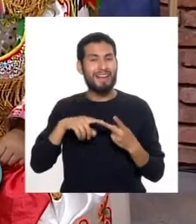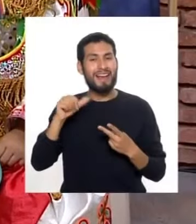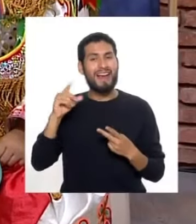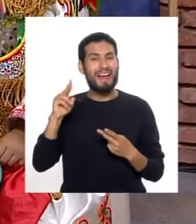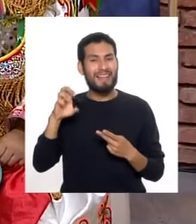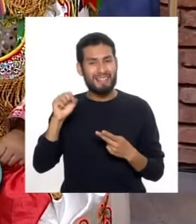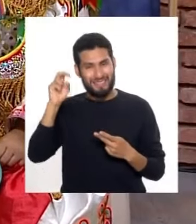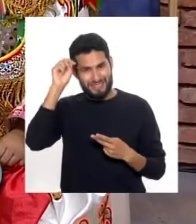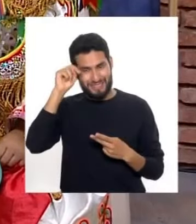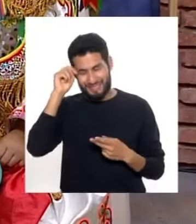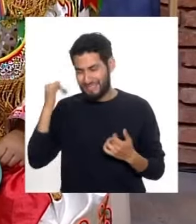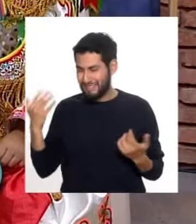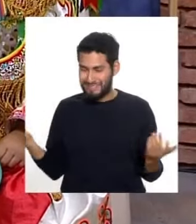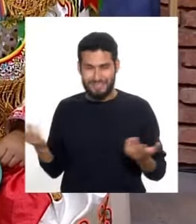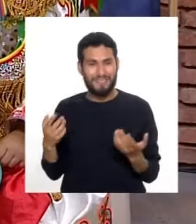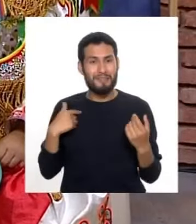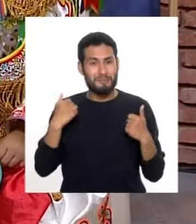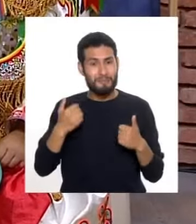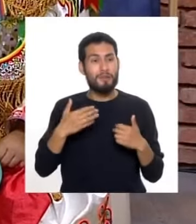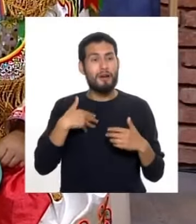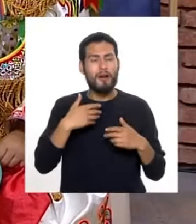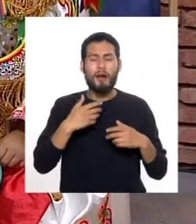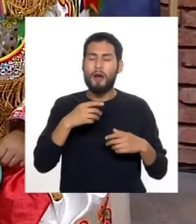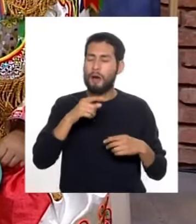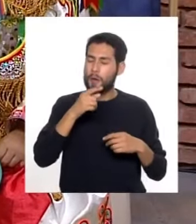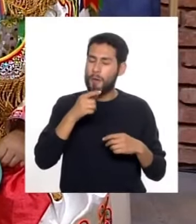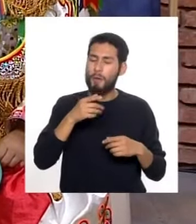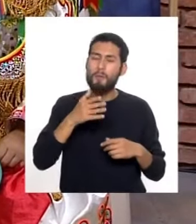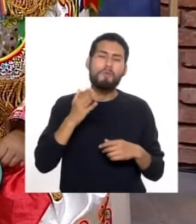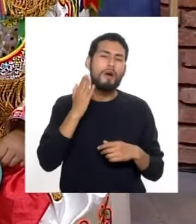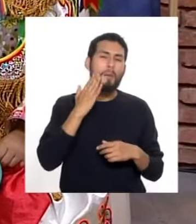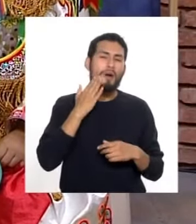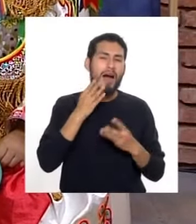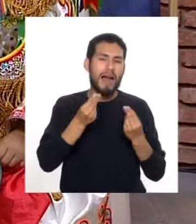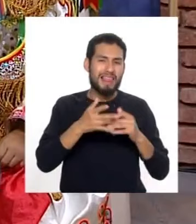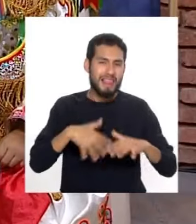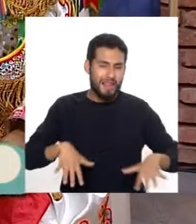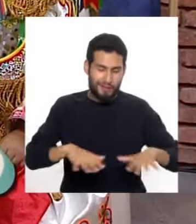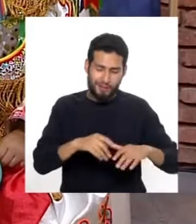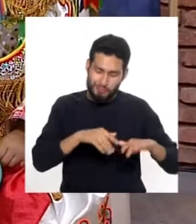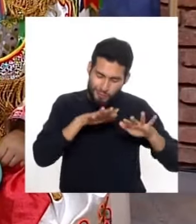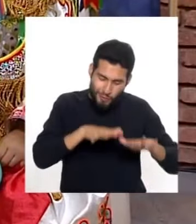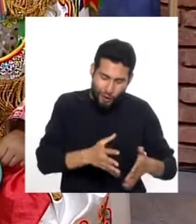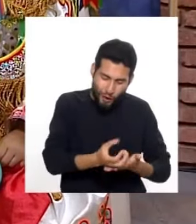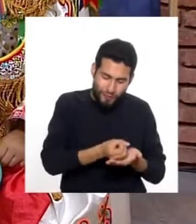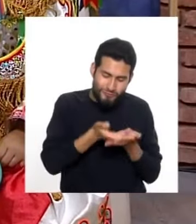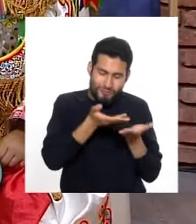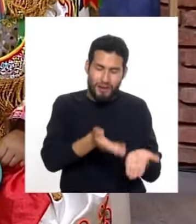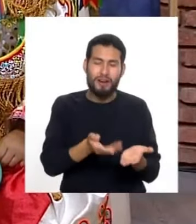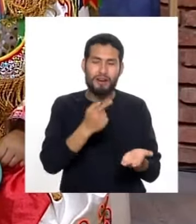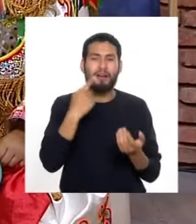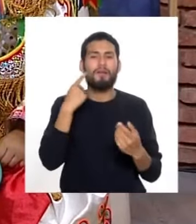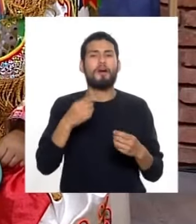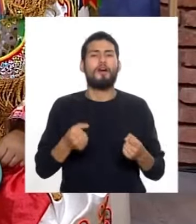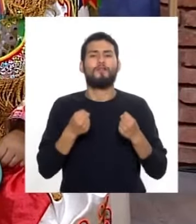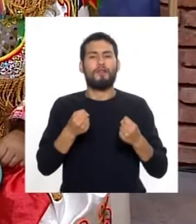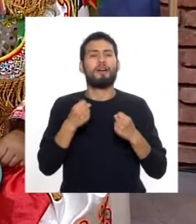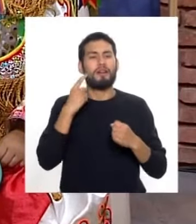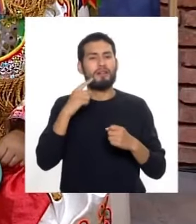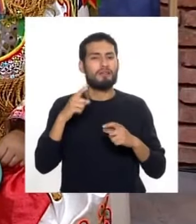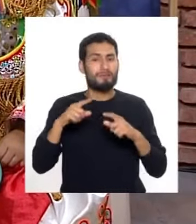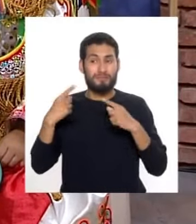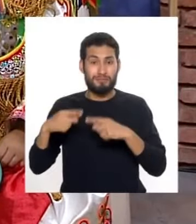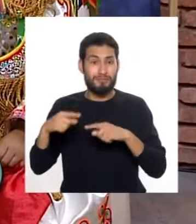retornando a los Andes, después de hacer una ofrenda a nuestra madre tierra, para darnos bastante vitalidad, fortaleza. Las tareas que se